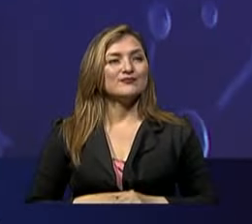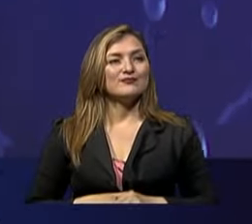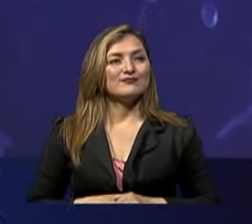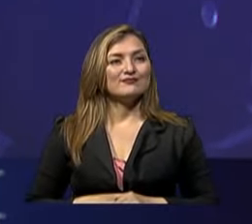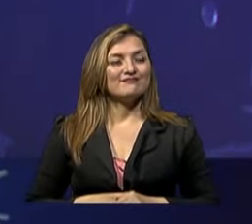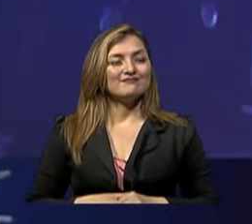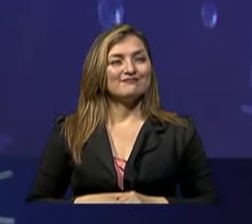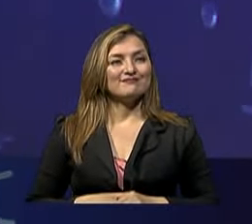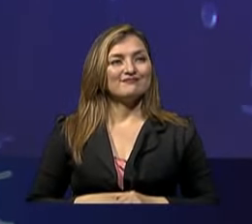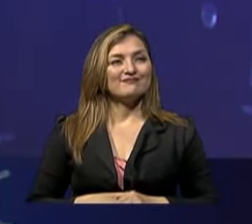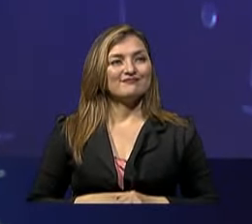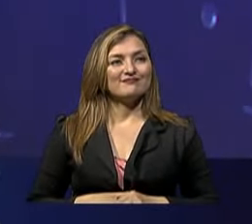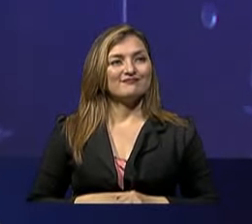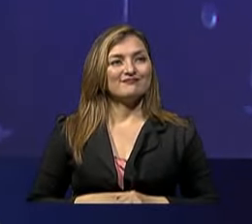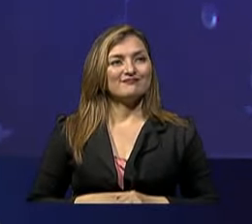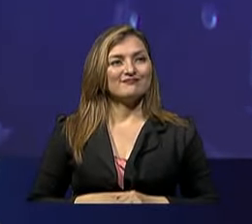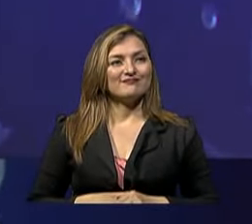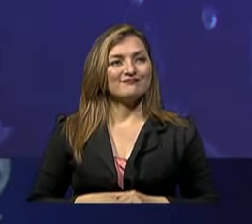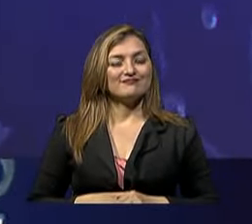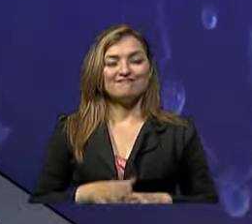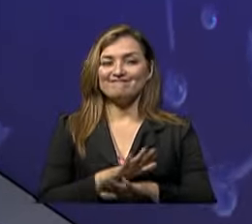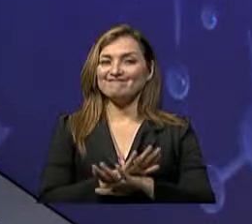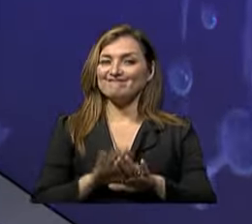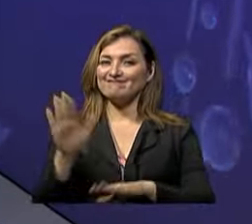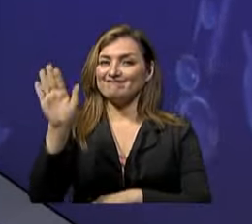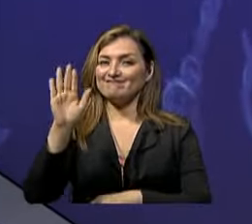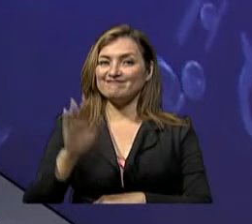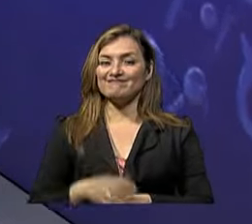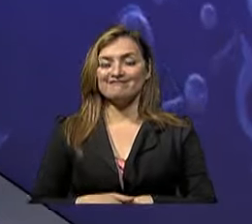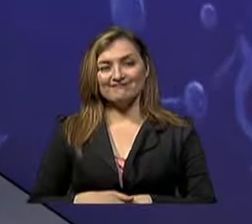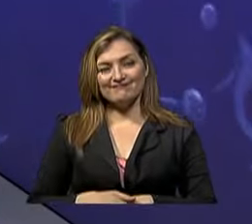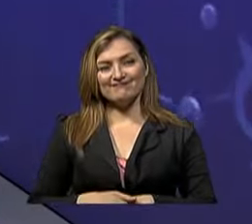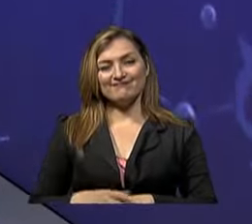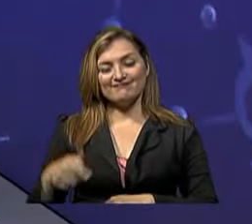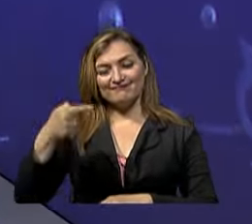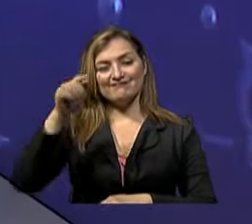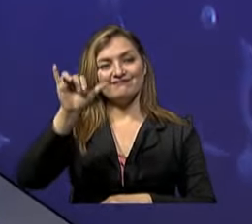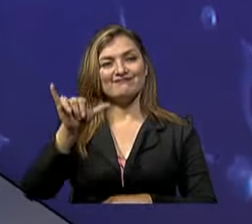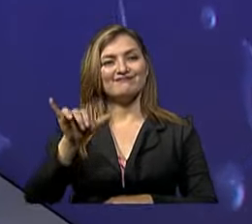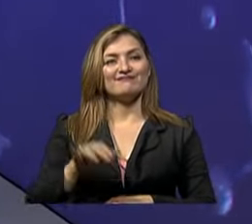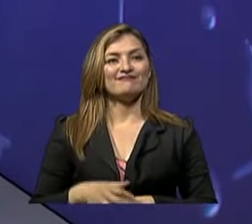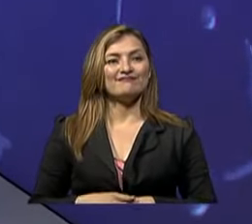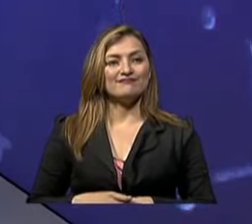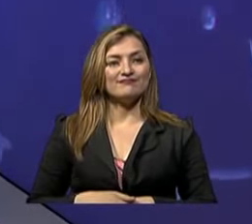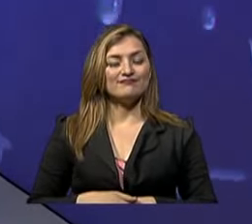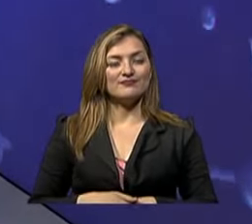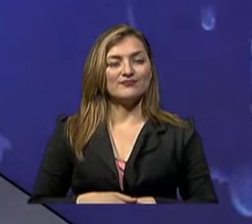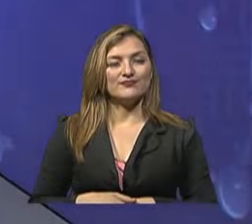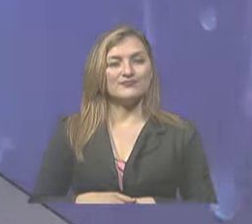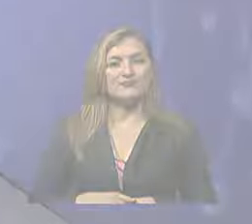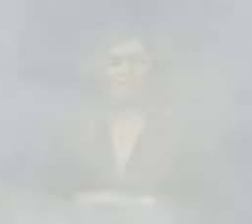teleamazonas Punto com Esto es todo Por este programa Pero nos vemos El siguiente sábado Cuídense mucho Gracias